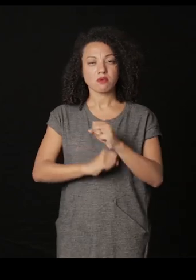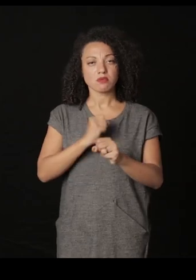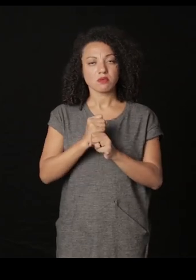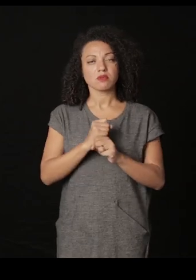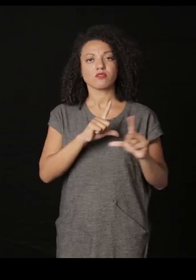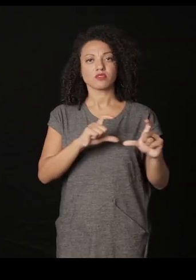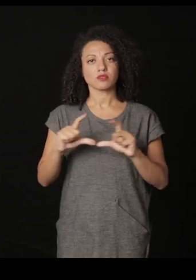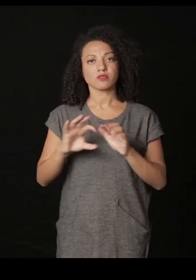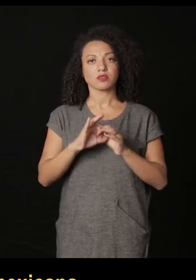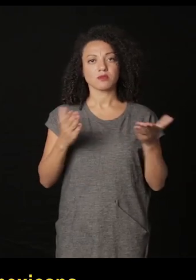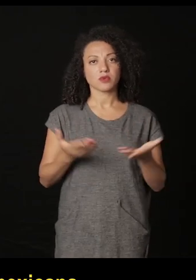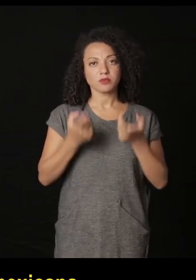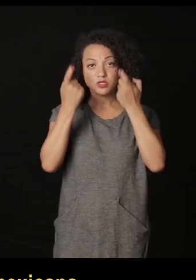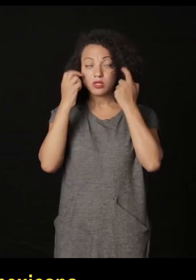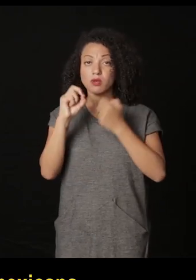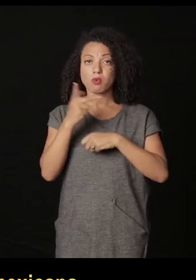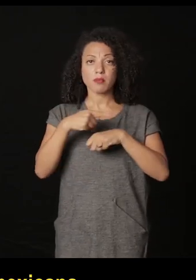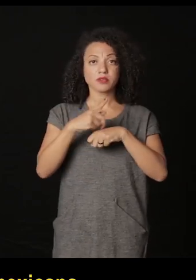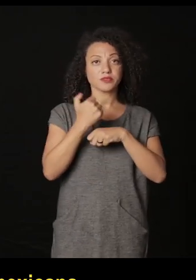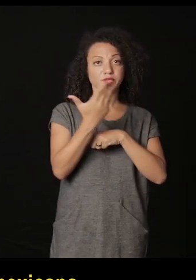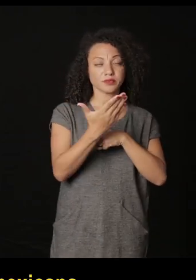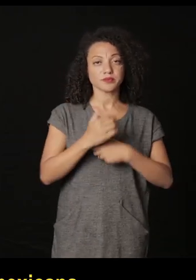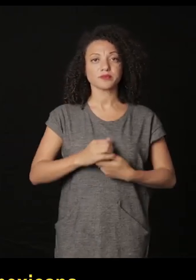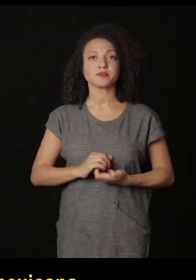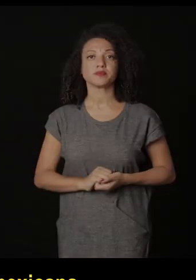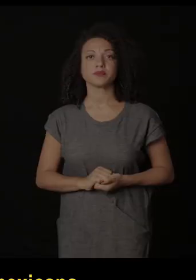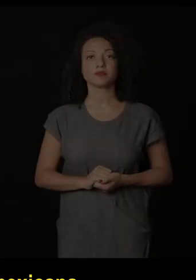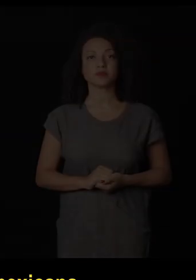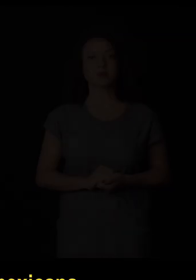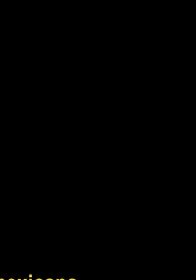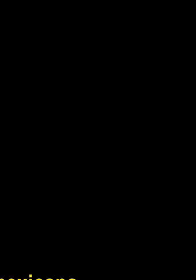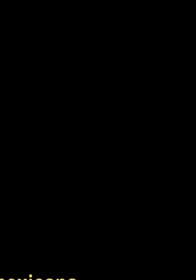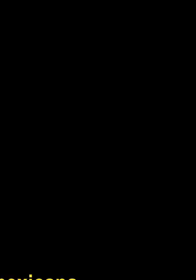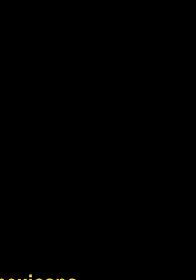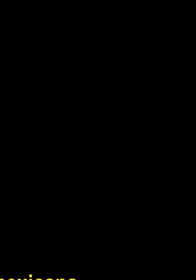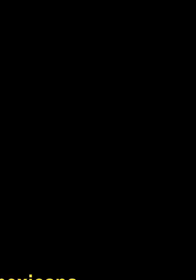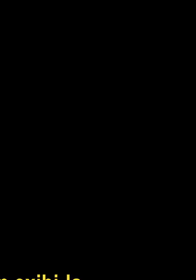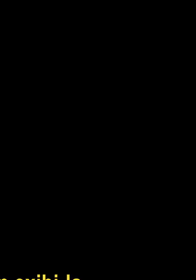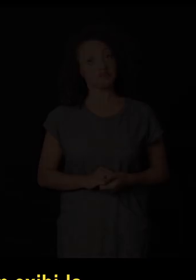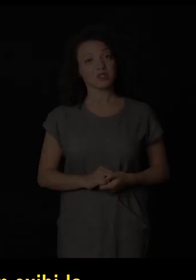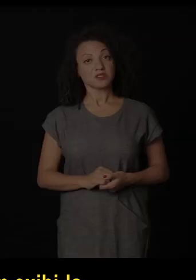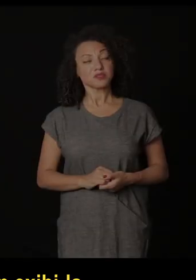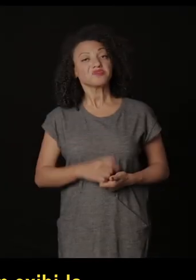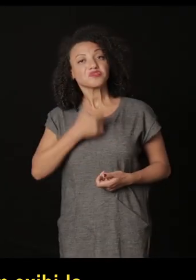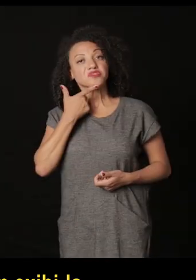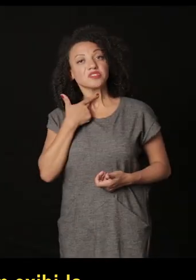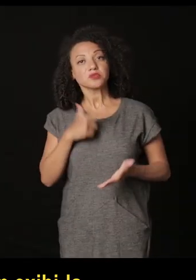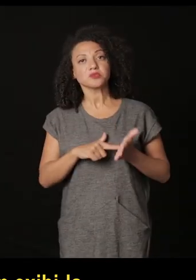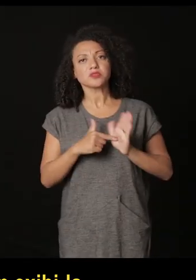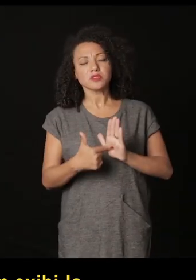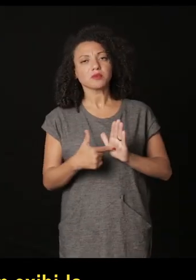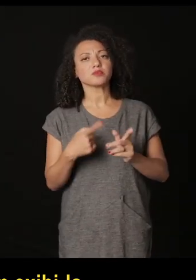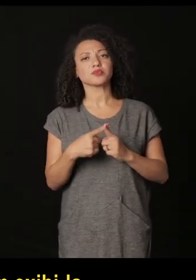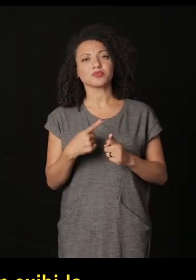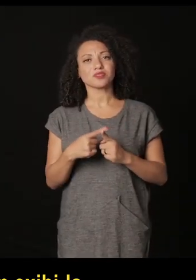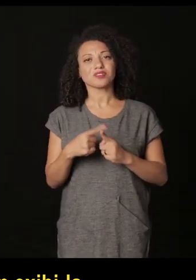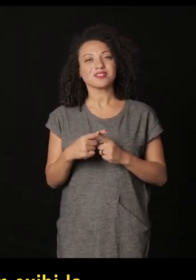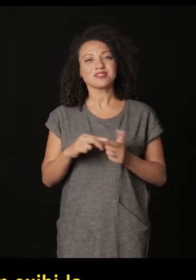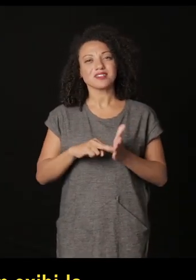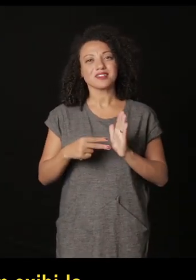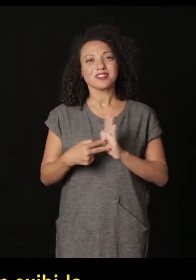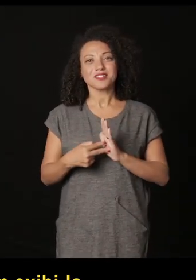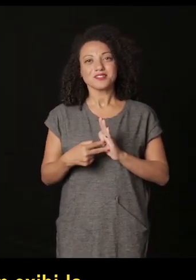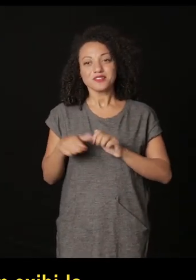exposiciones al año de fotografía contemporánea mexicana o extranjera entonces nos interesó exhibirlo precisamente porque